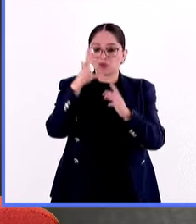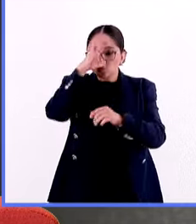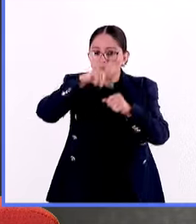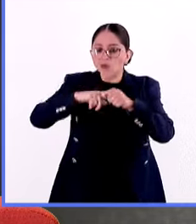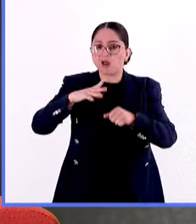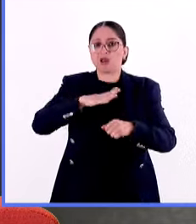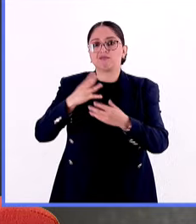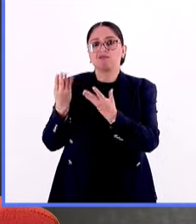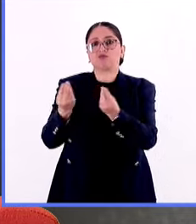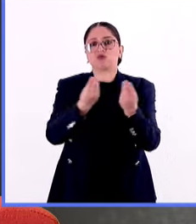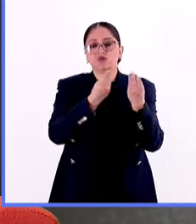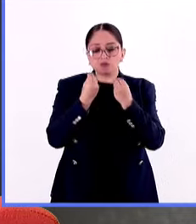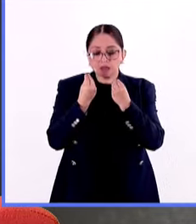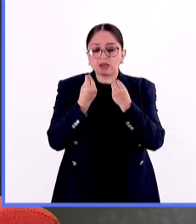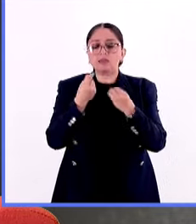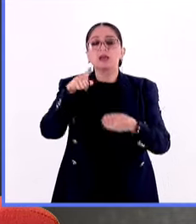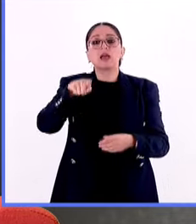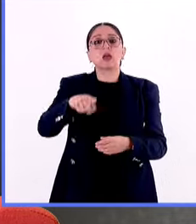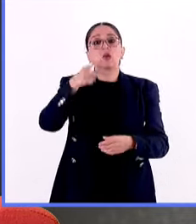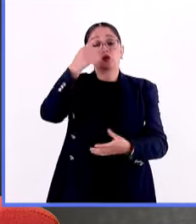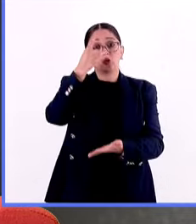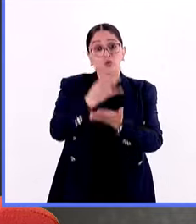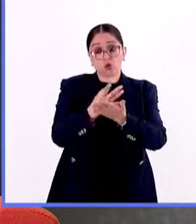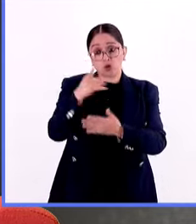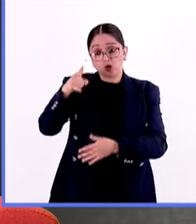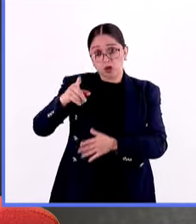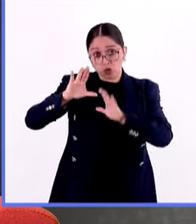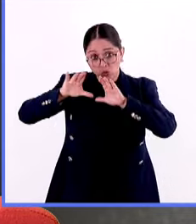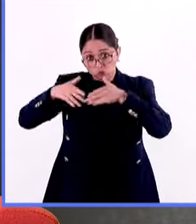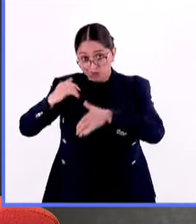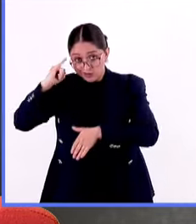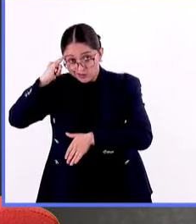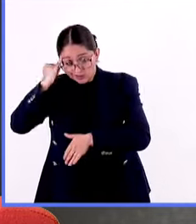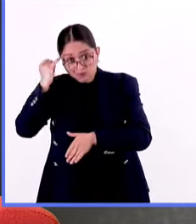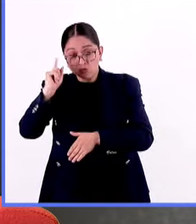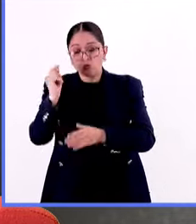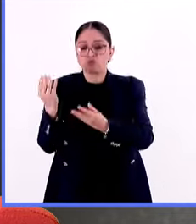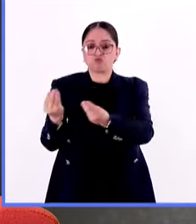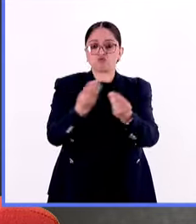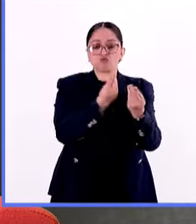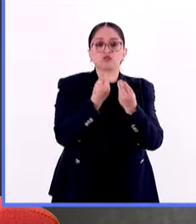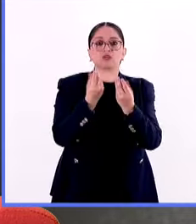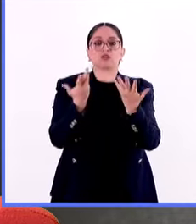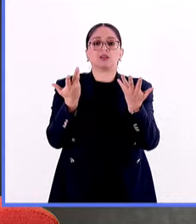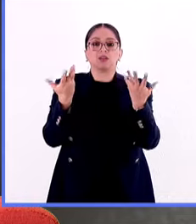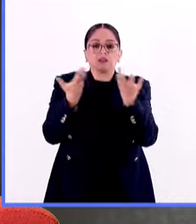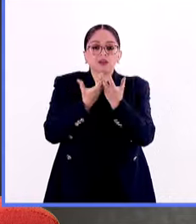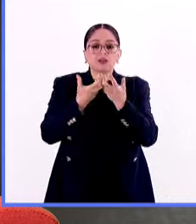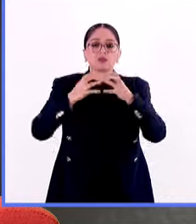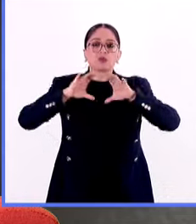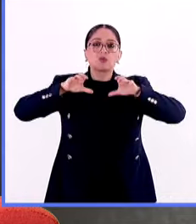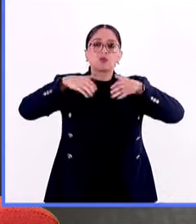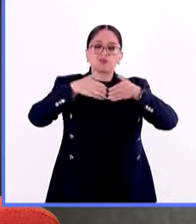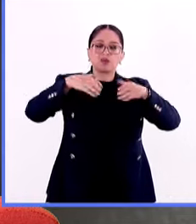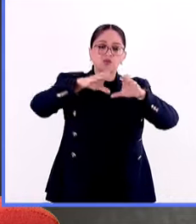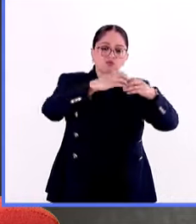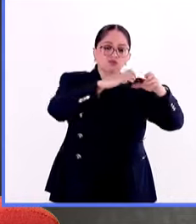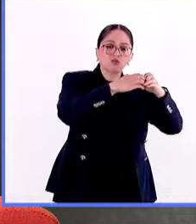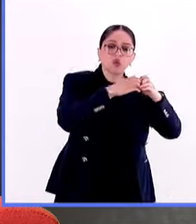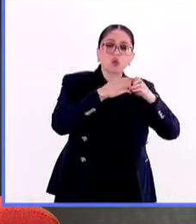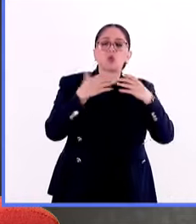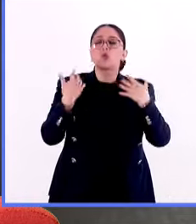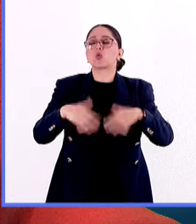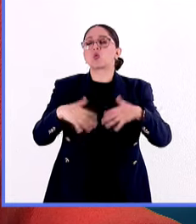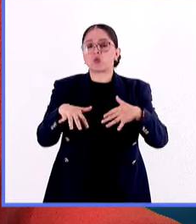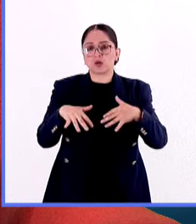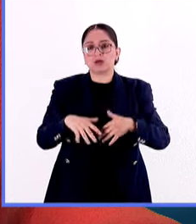la población indígena, sino también la población afrodescendiente, esos tipos de reformas son básicas. Es un documento que no se acaba, del